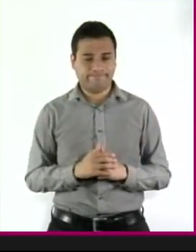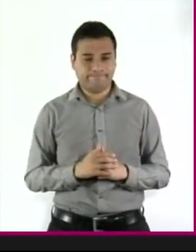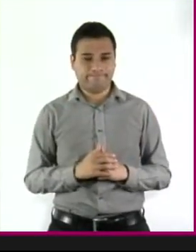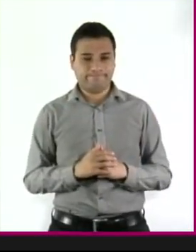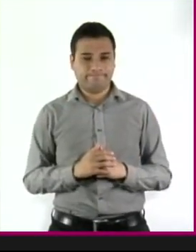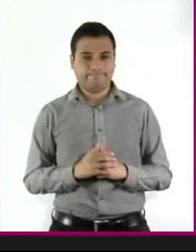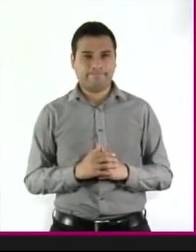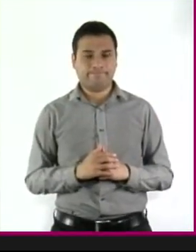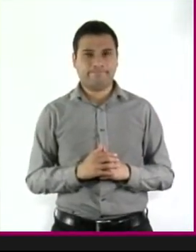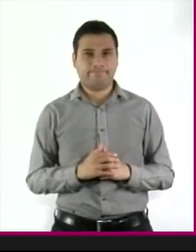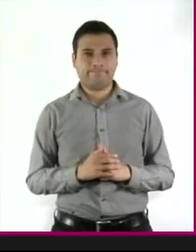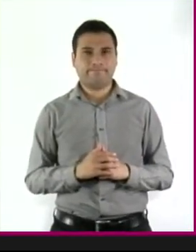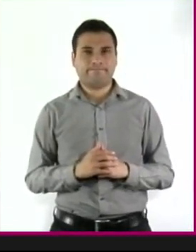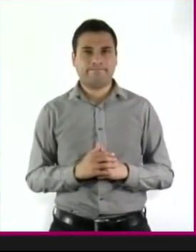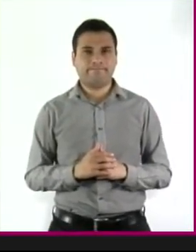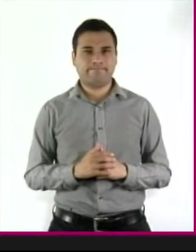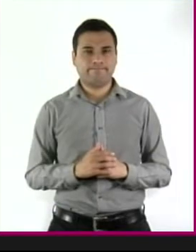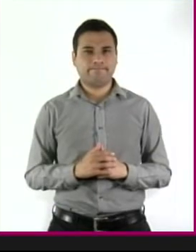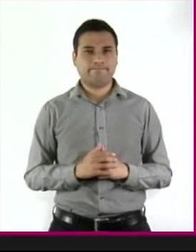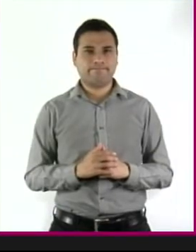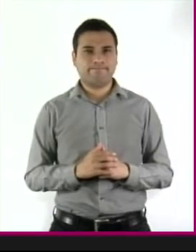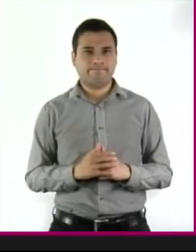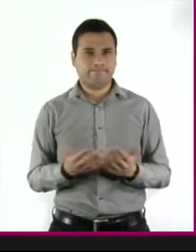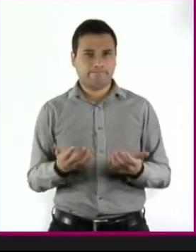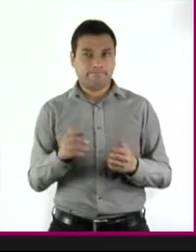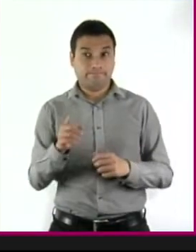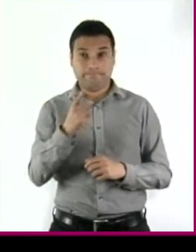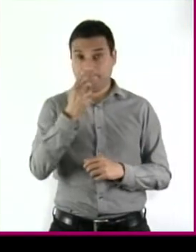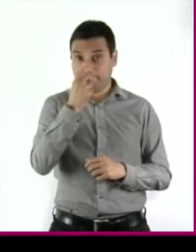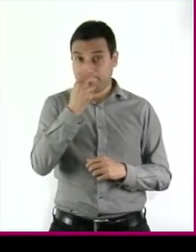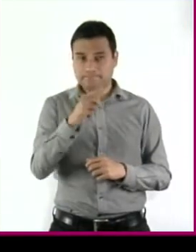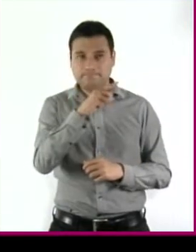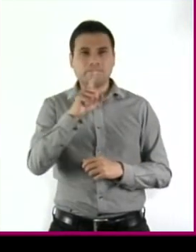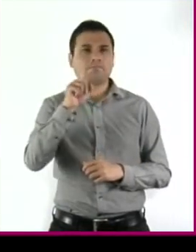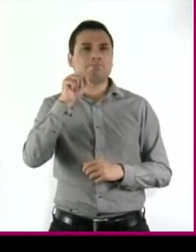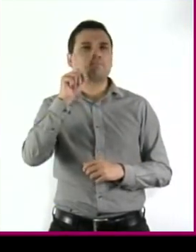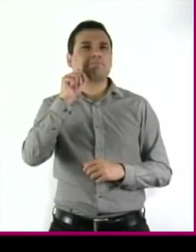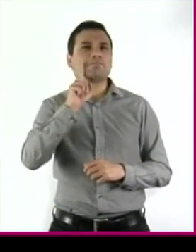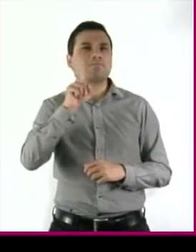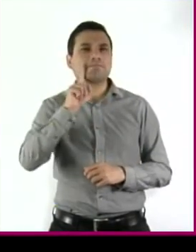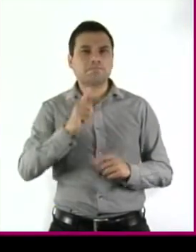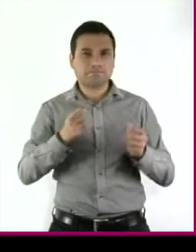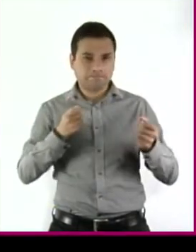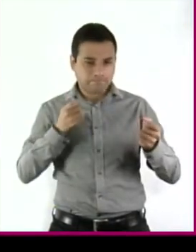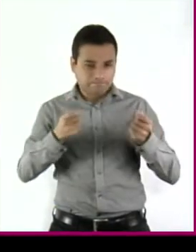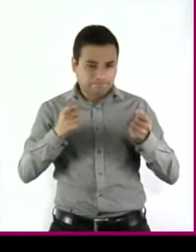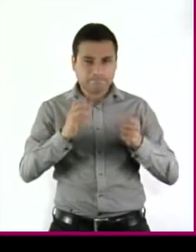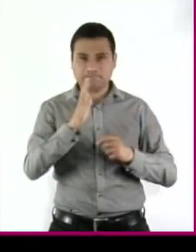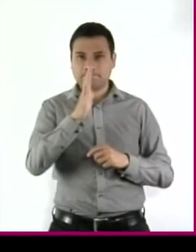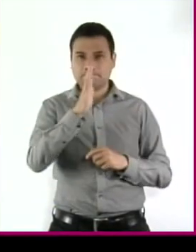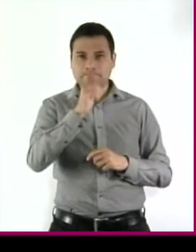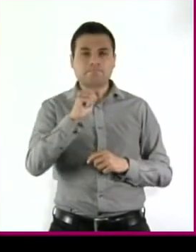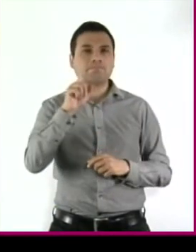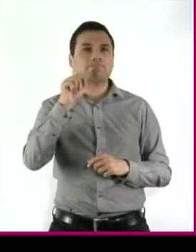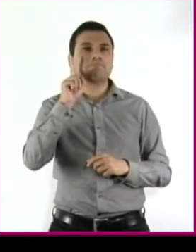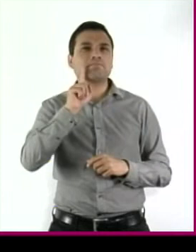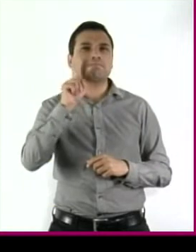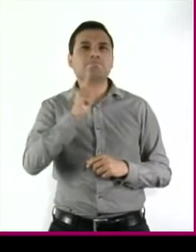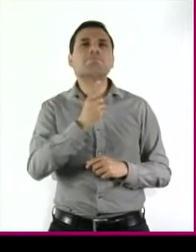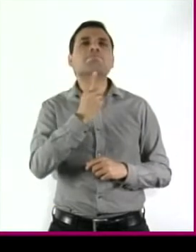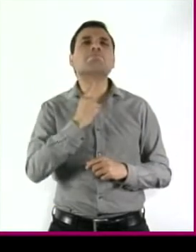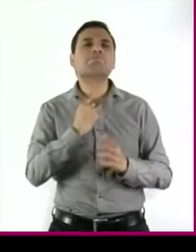es su incapacidad de gobernarse y su lascivia. En este sentido, señaló un problema.